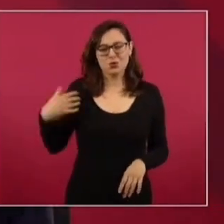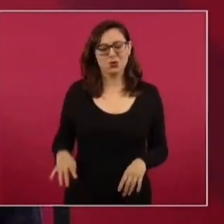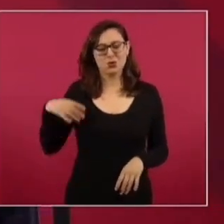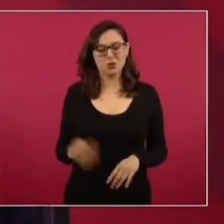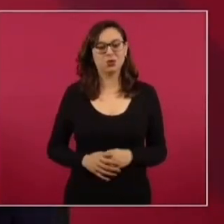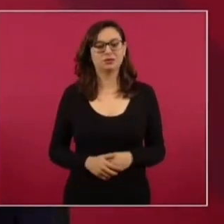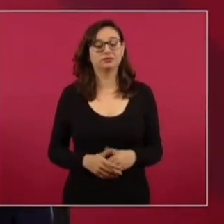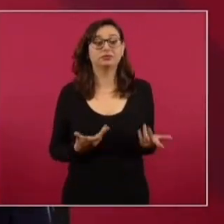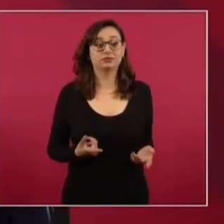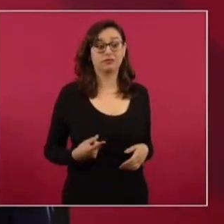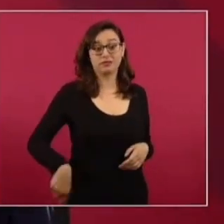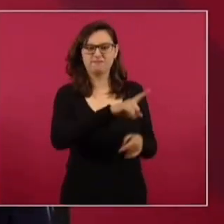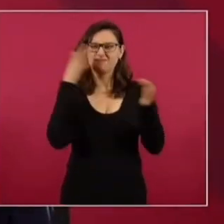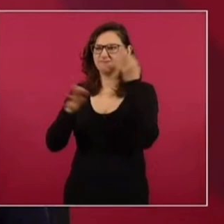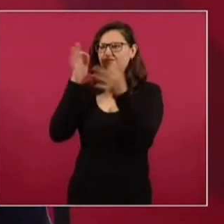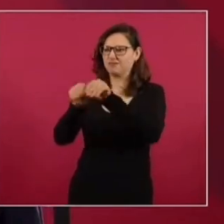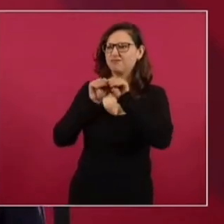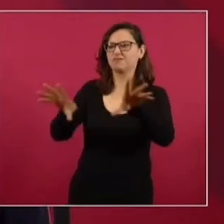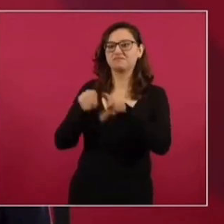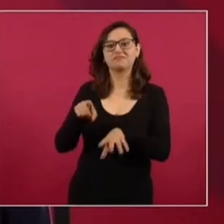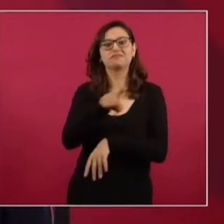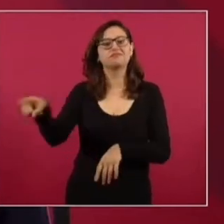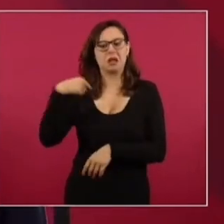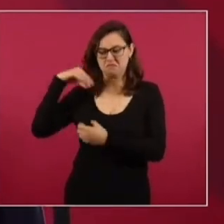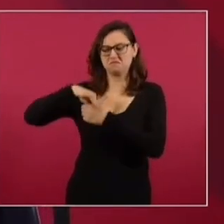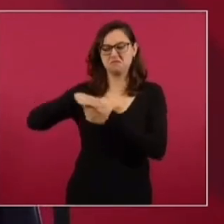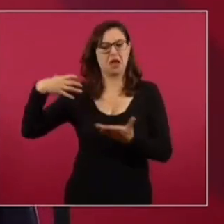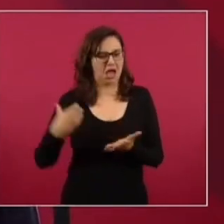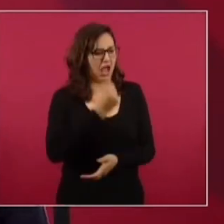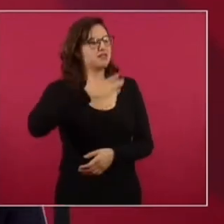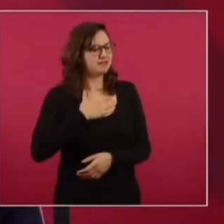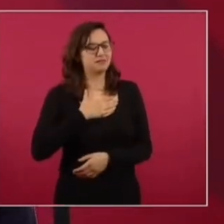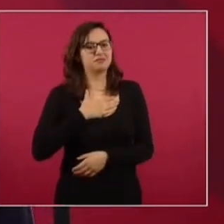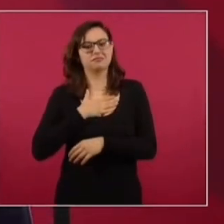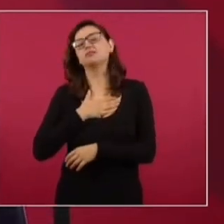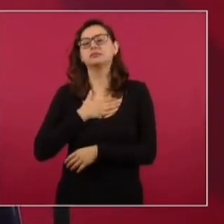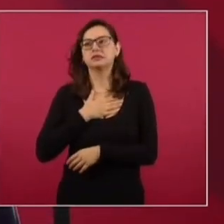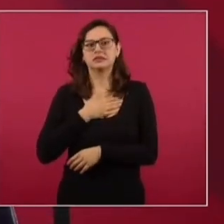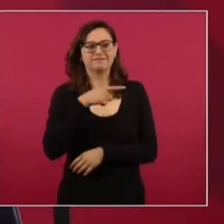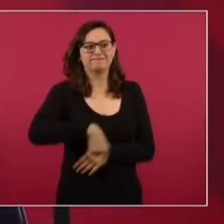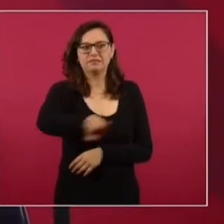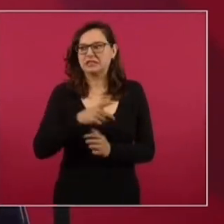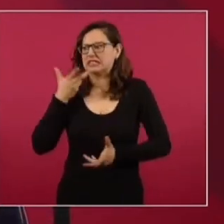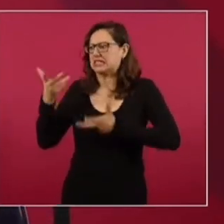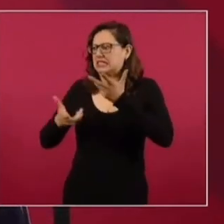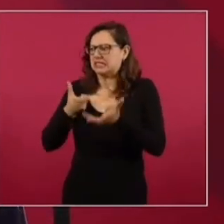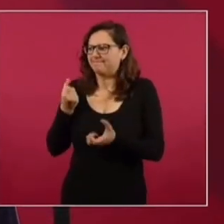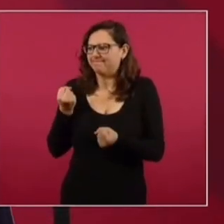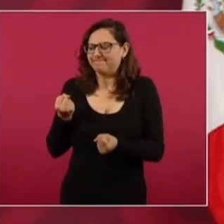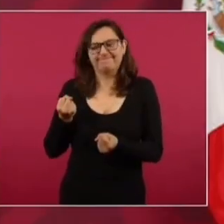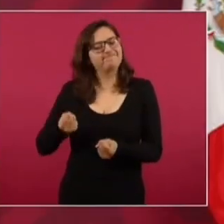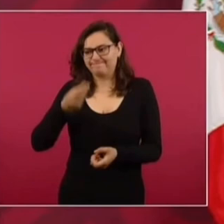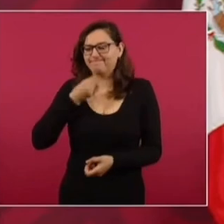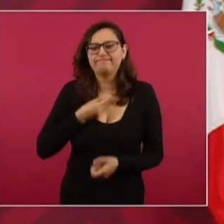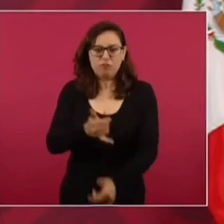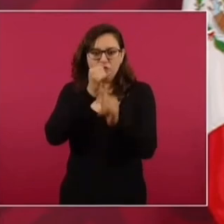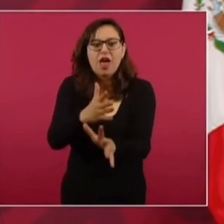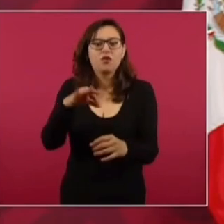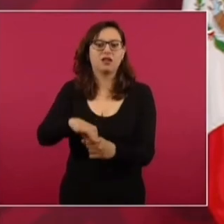Aún con todo y eso, ganamos. Y tuvieron que hacer el fraude el día de la elección y los días posteriores.